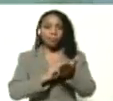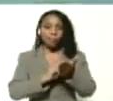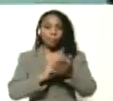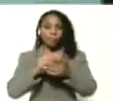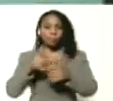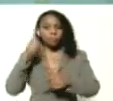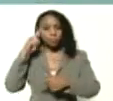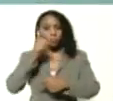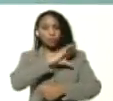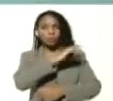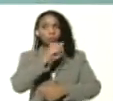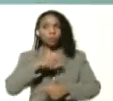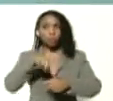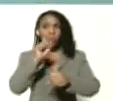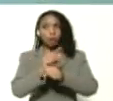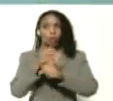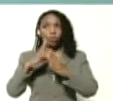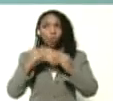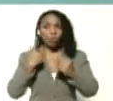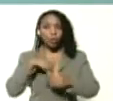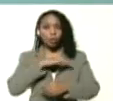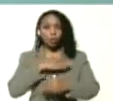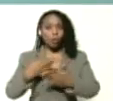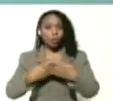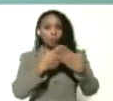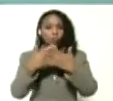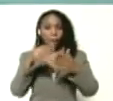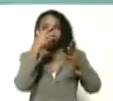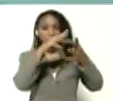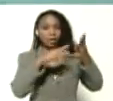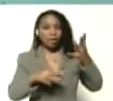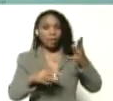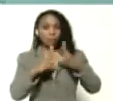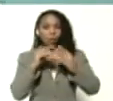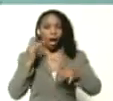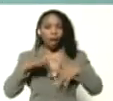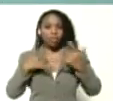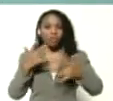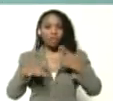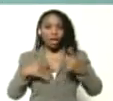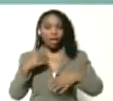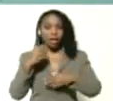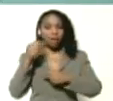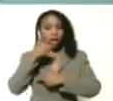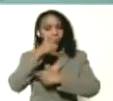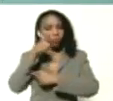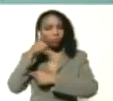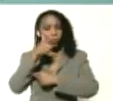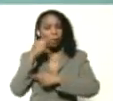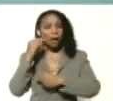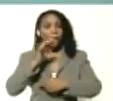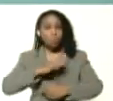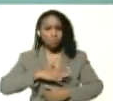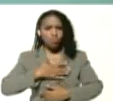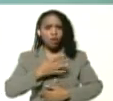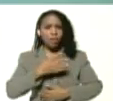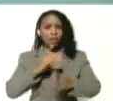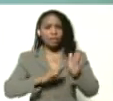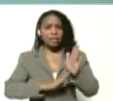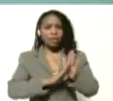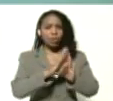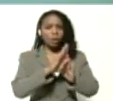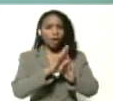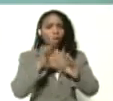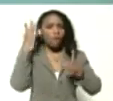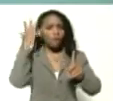dirección única a todos nuestros estudiantes todos los materiales todas las actividades las grabaciones para que él pueda desarrollar